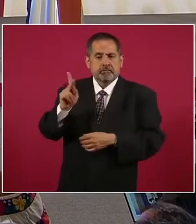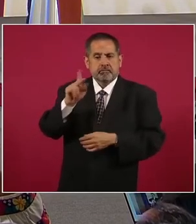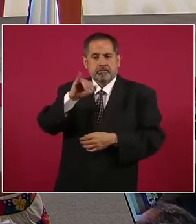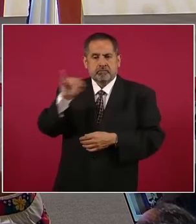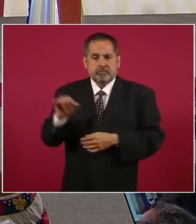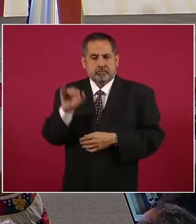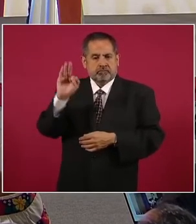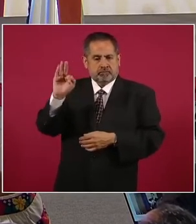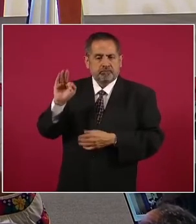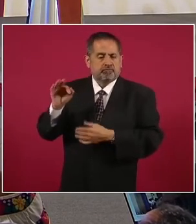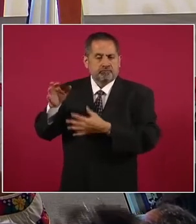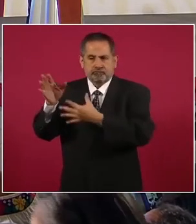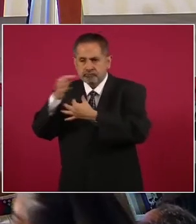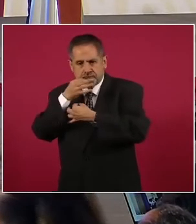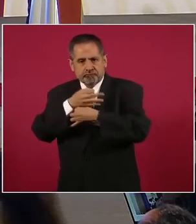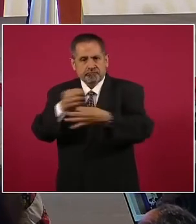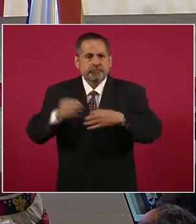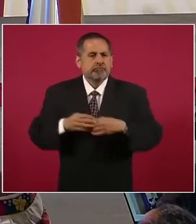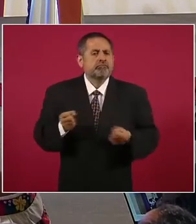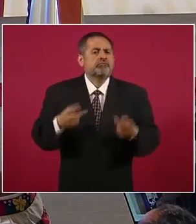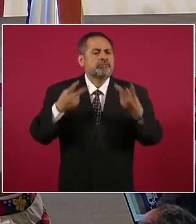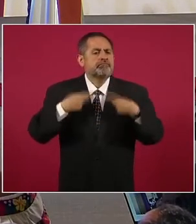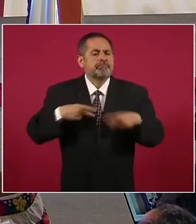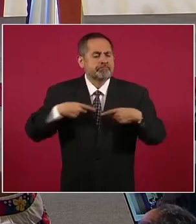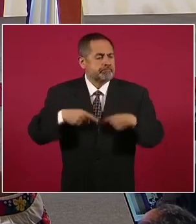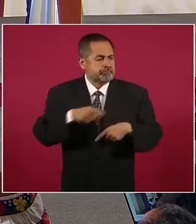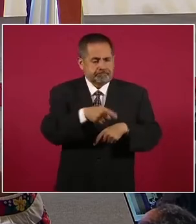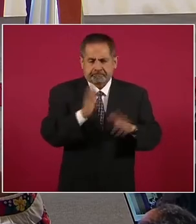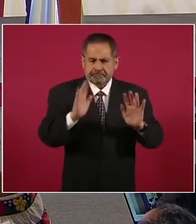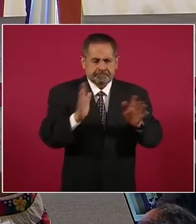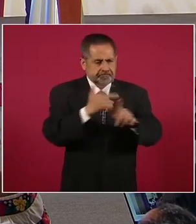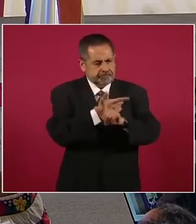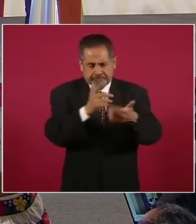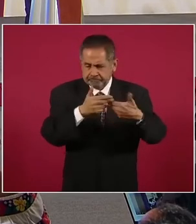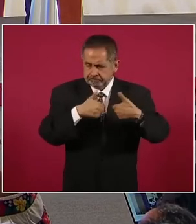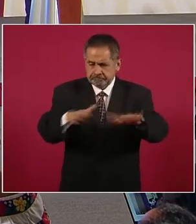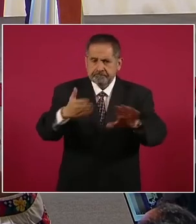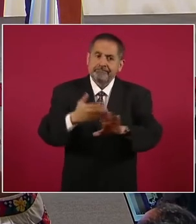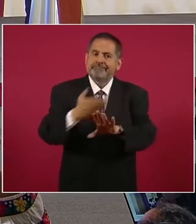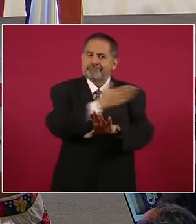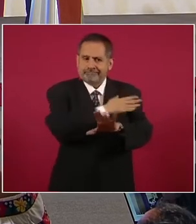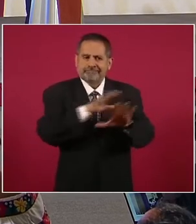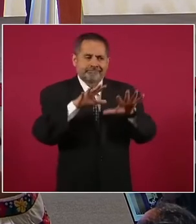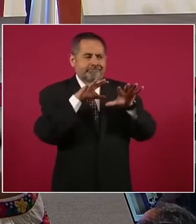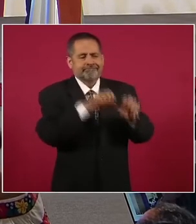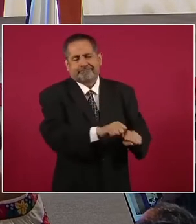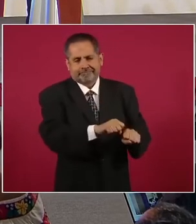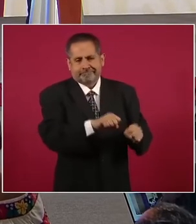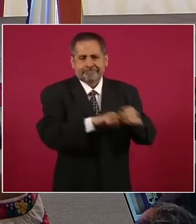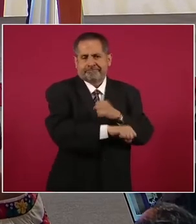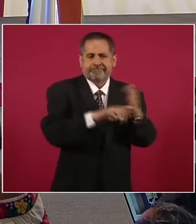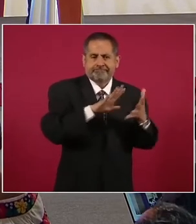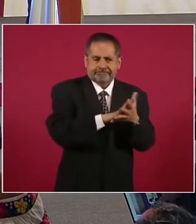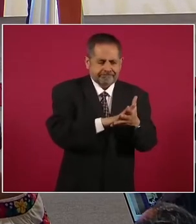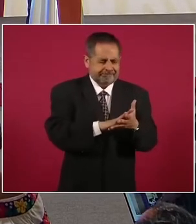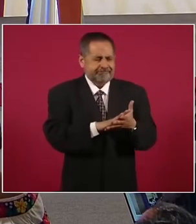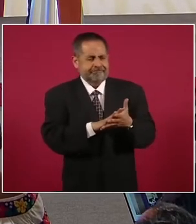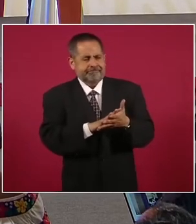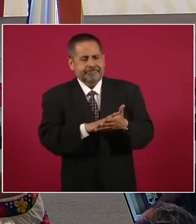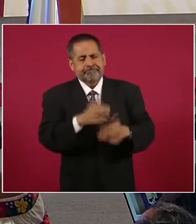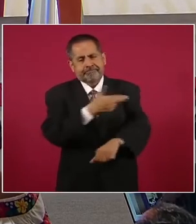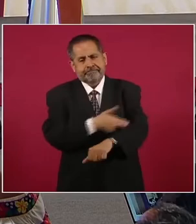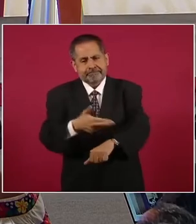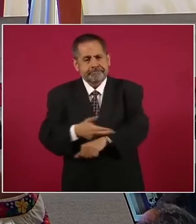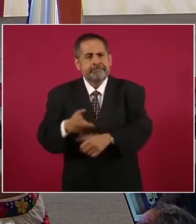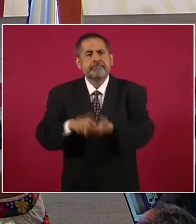personas que han sido liberadas, que fueron privadas de su libertad en el transcurso del mes de